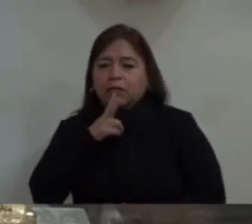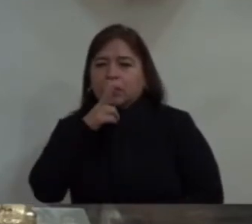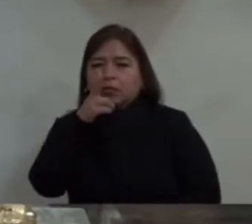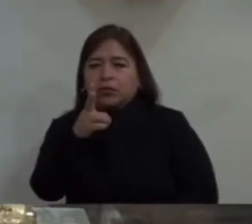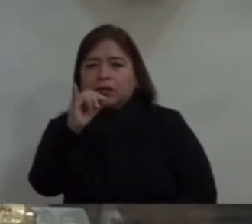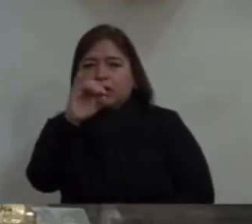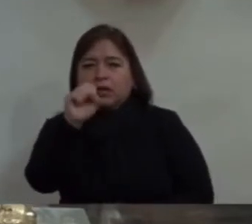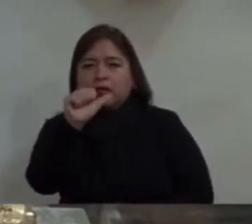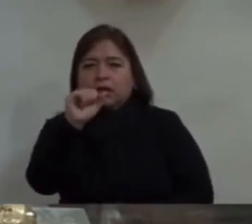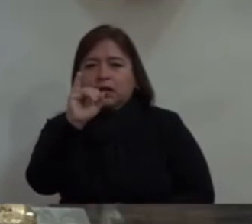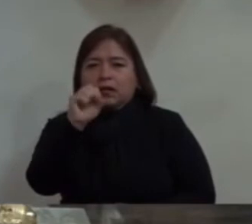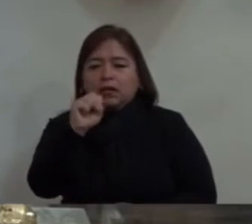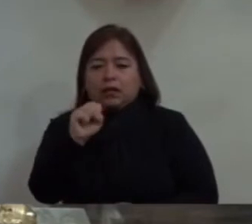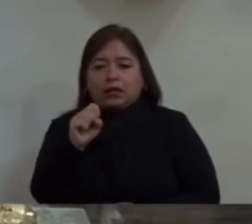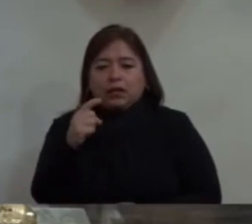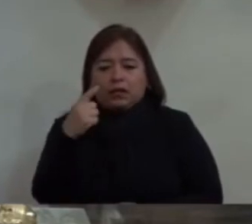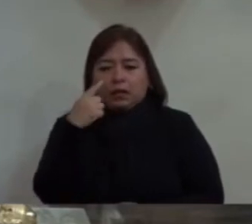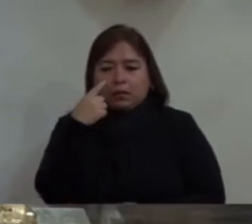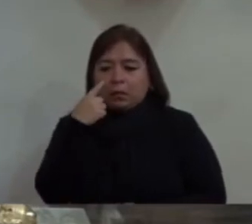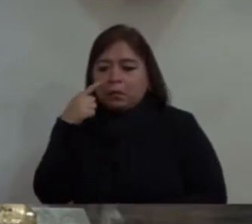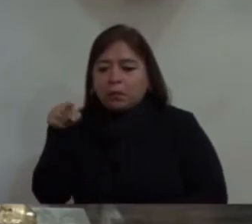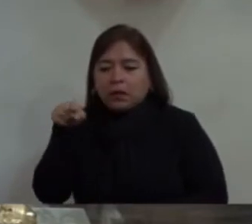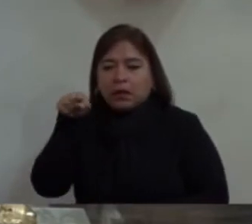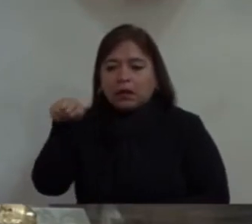al elegido,